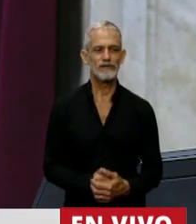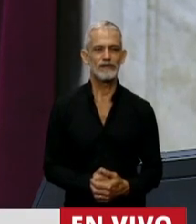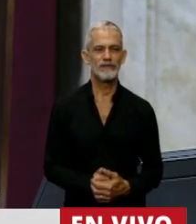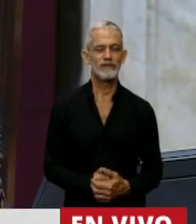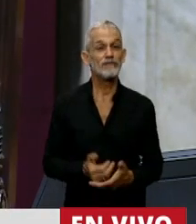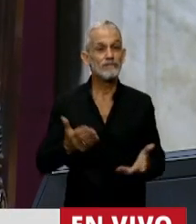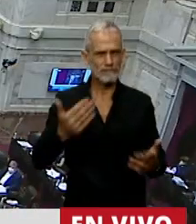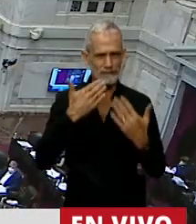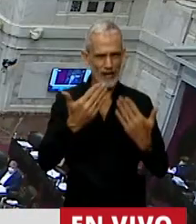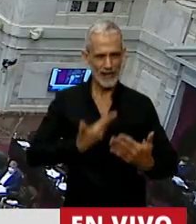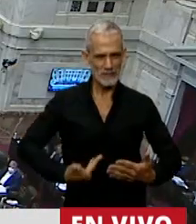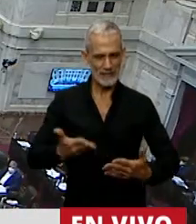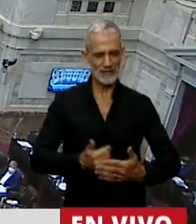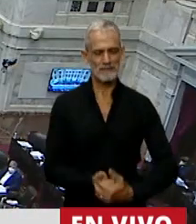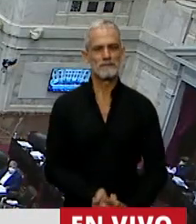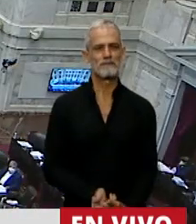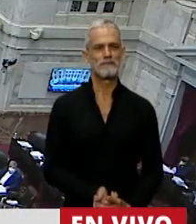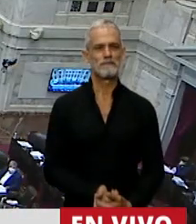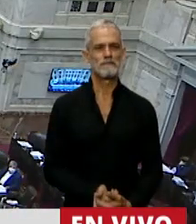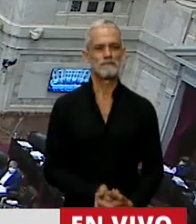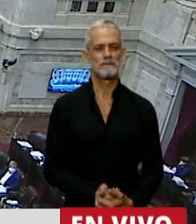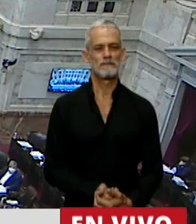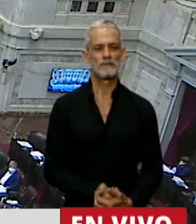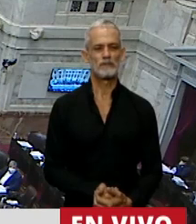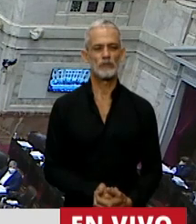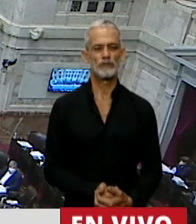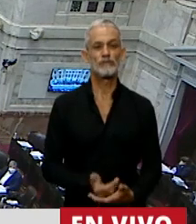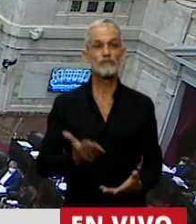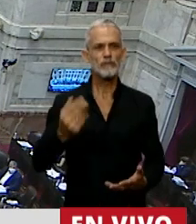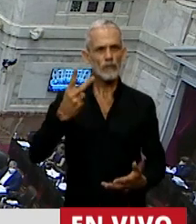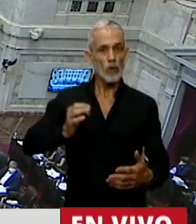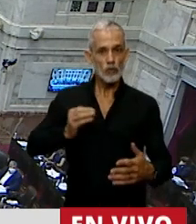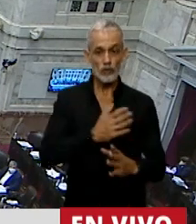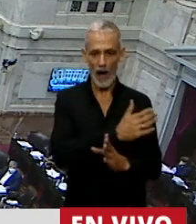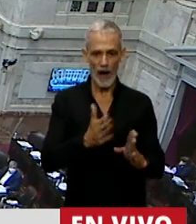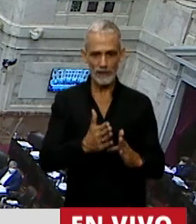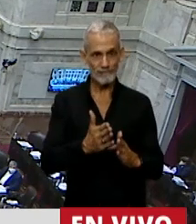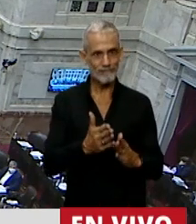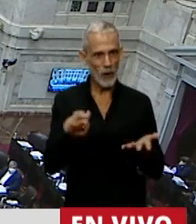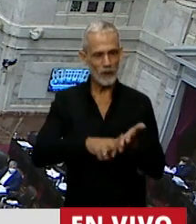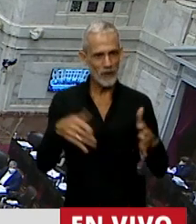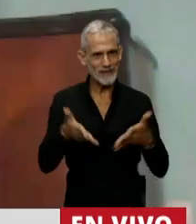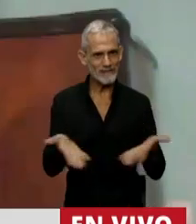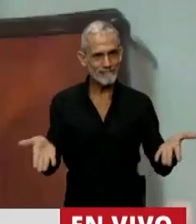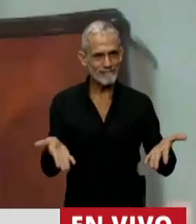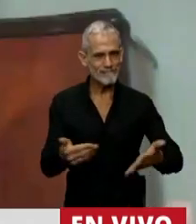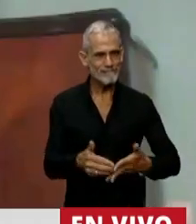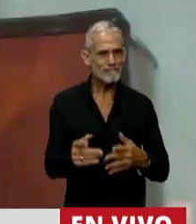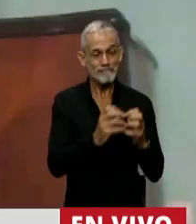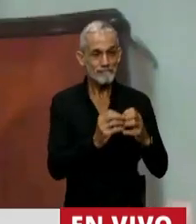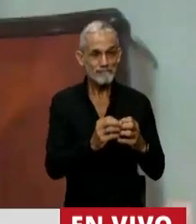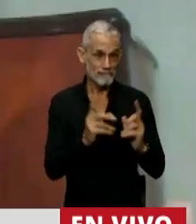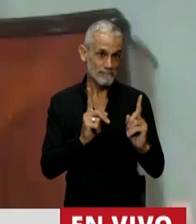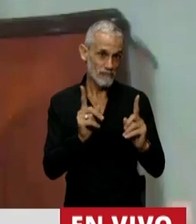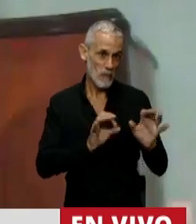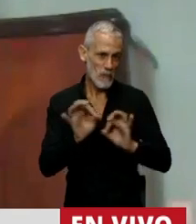Gracias, señor presidente. Bueno, pasaron dos años ya y acá estamos nuevamente debatiendo este